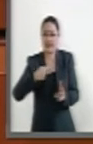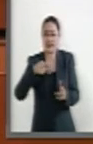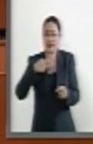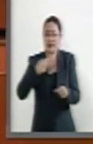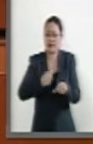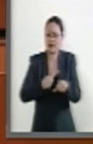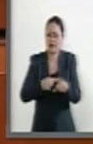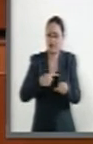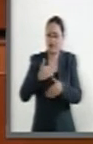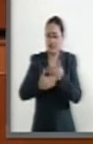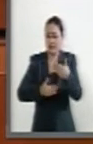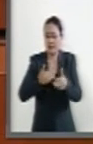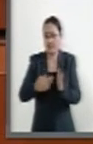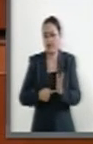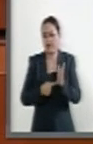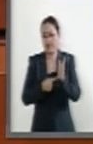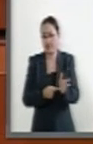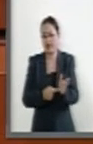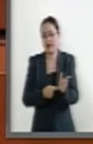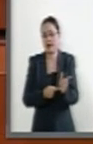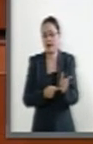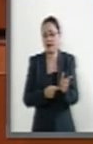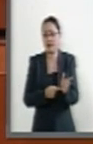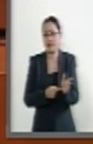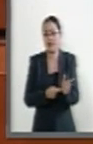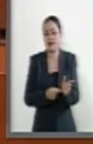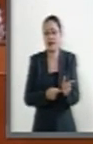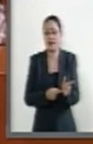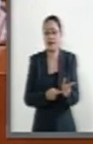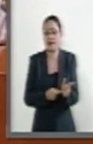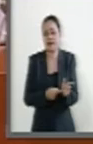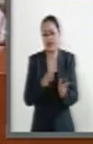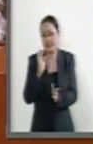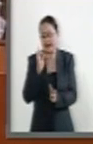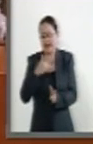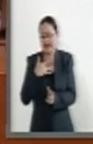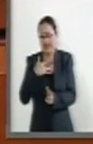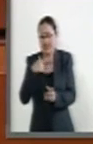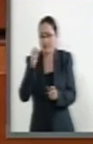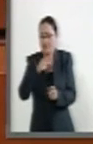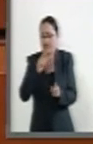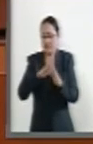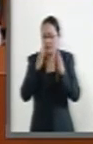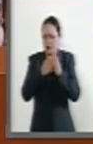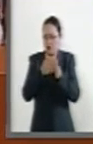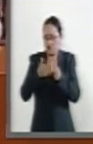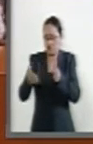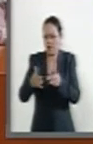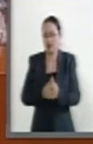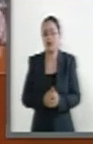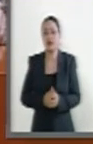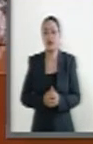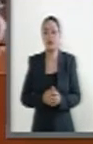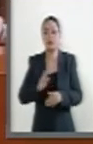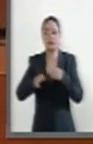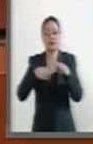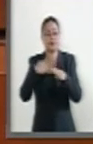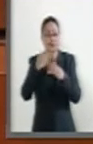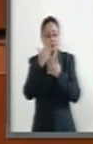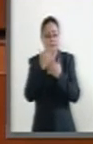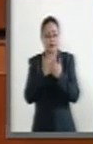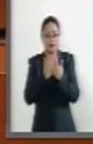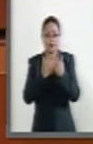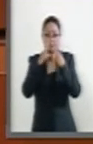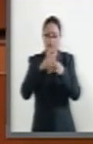cuya evolución es más o menos previsible. A nivel mundial existe la clasificación